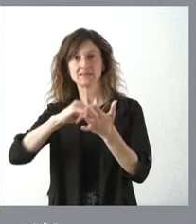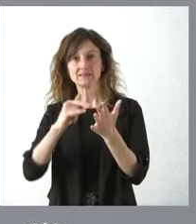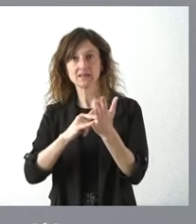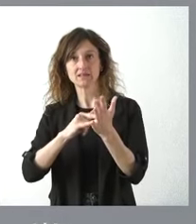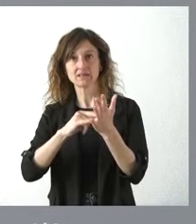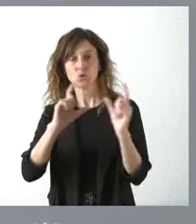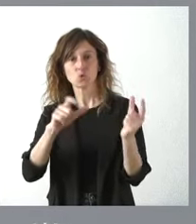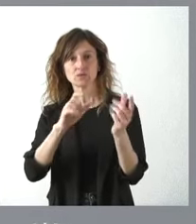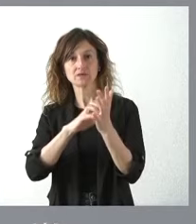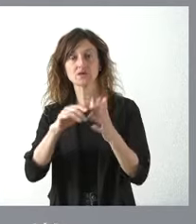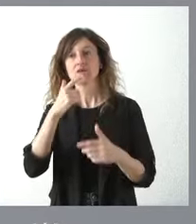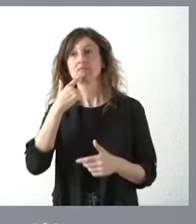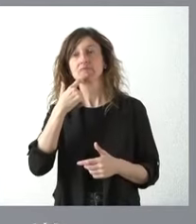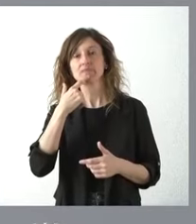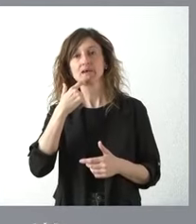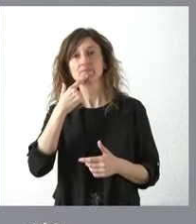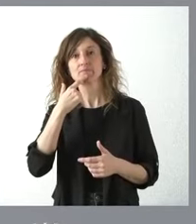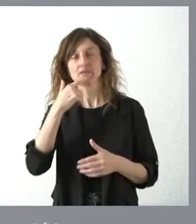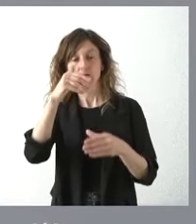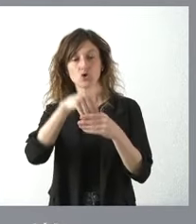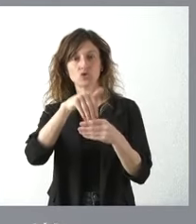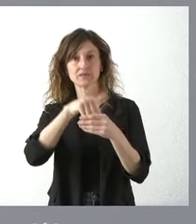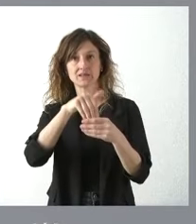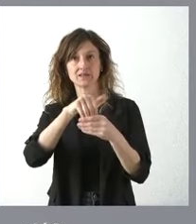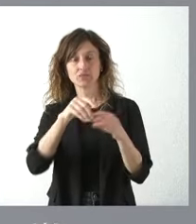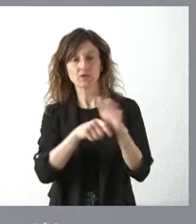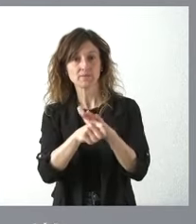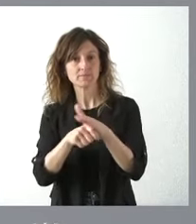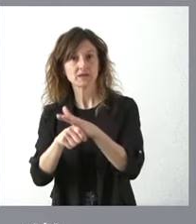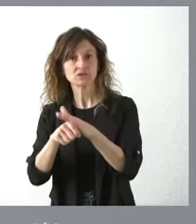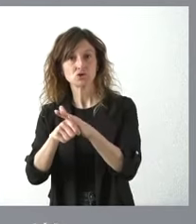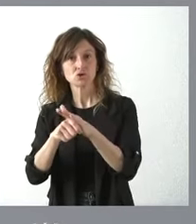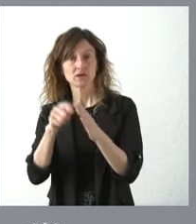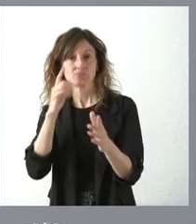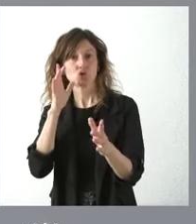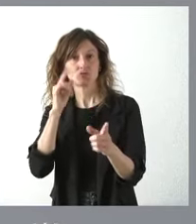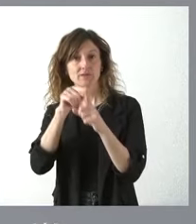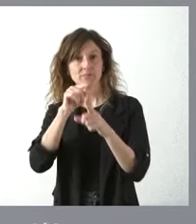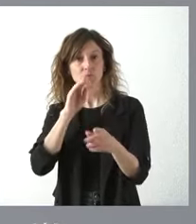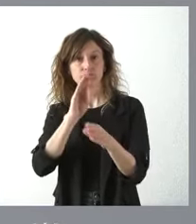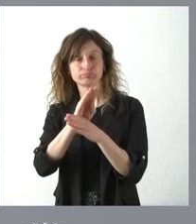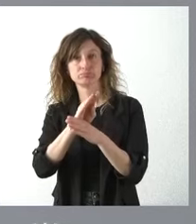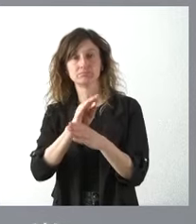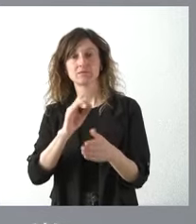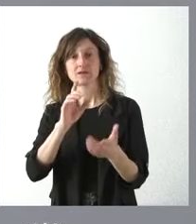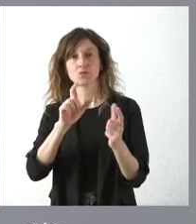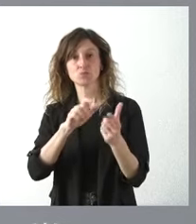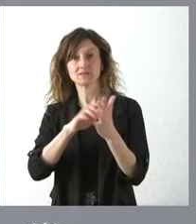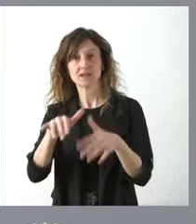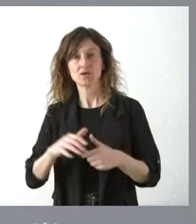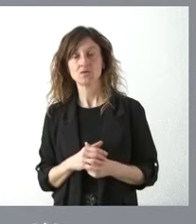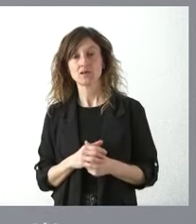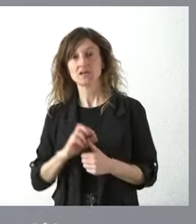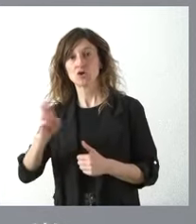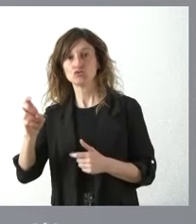y León establecieron cuáles eran el contenido de las inversiones que eran objeto de subvención por la ayuda que se concedió por la Junta de Castilla y León y